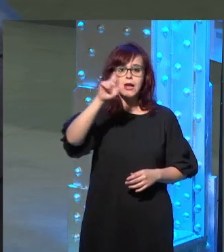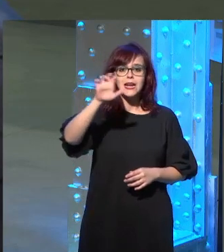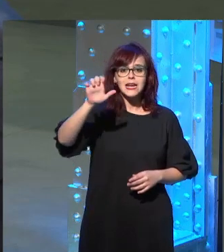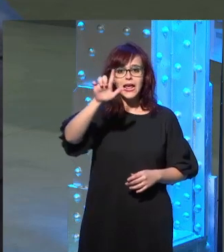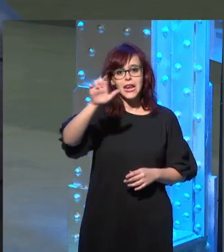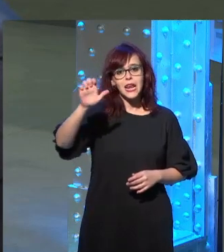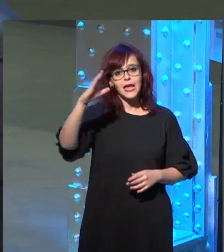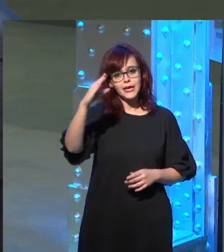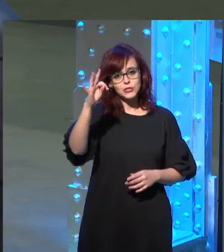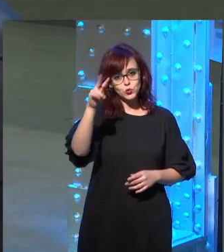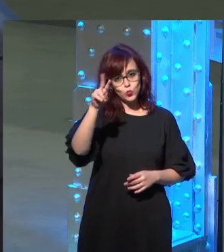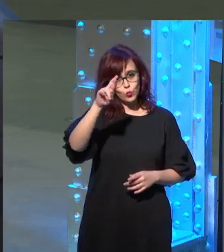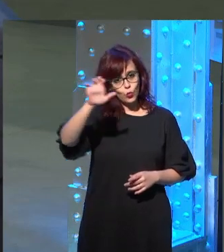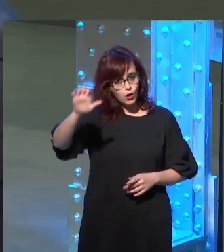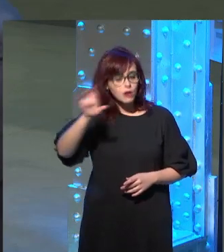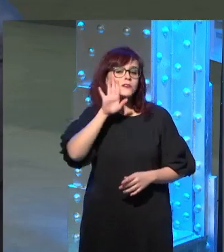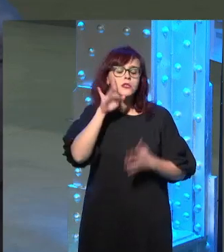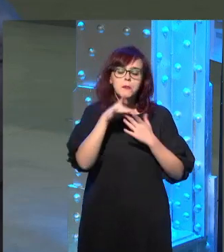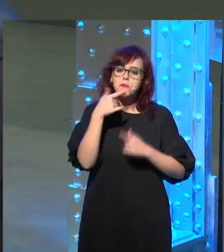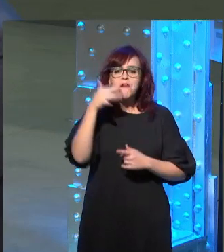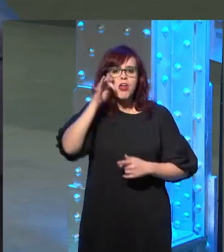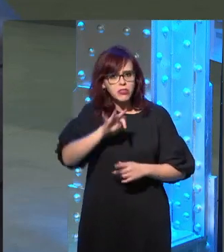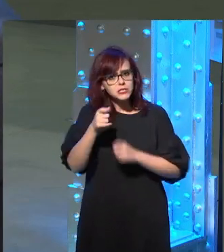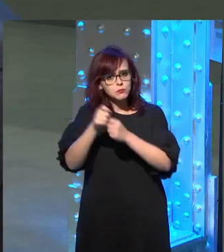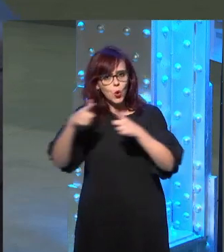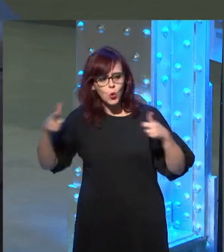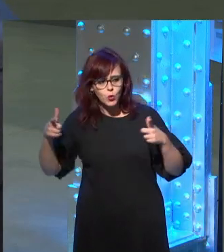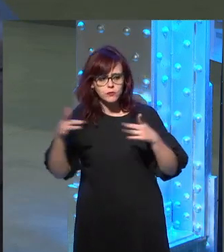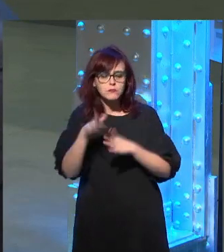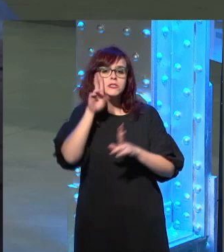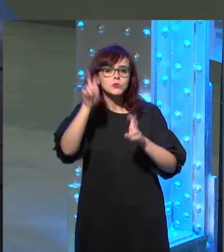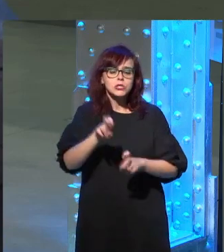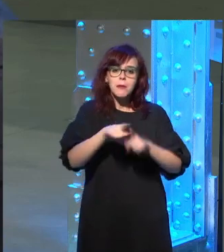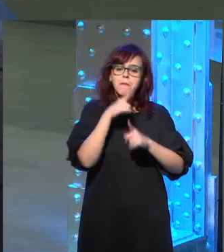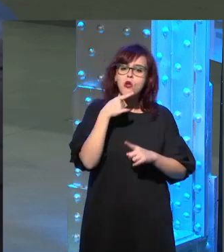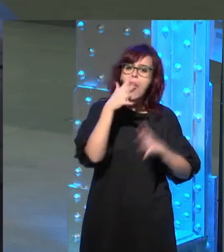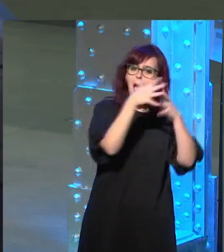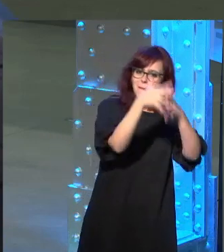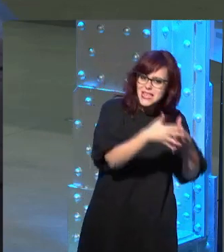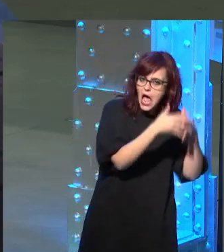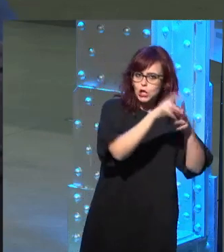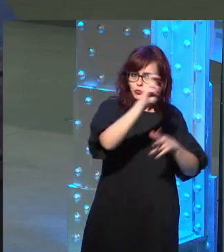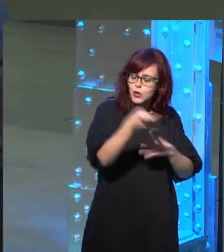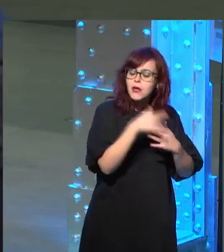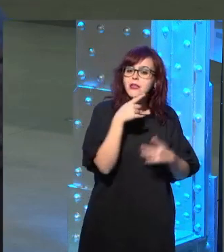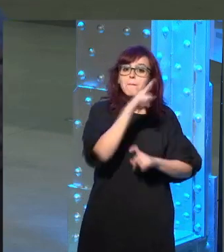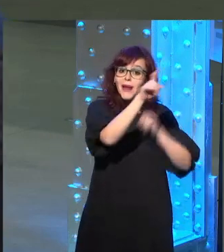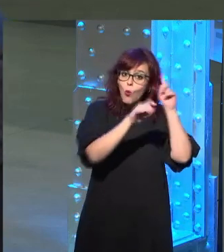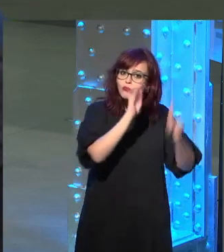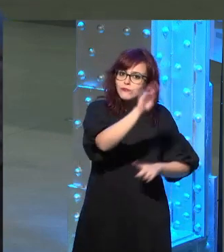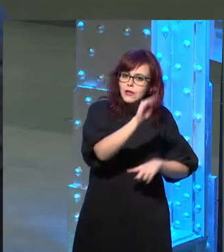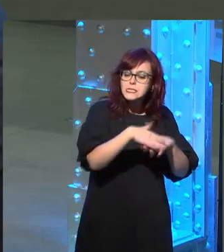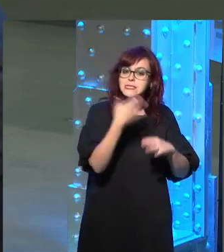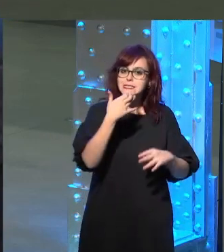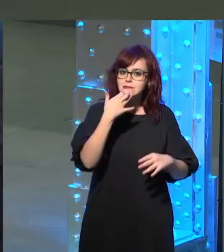casi todos franceses pero uno que otro americano y les pregunta si ellos releen sus propios libros y es muy interesante